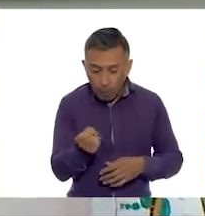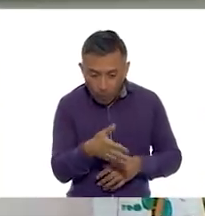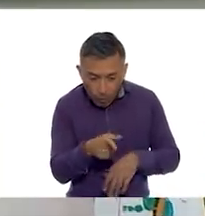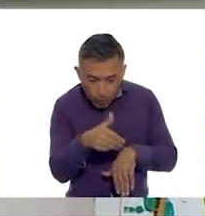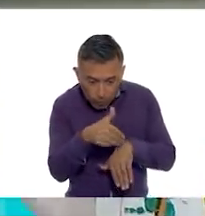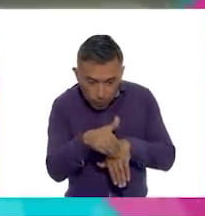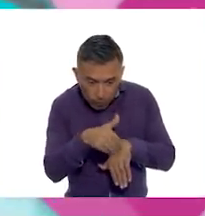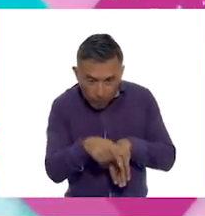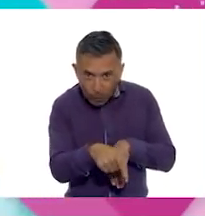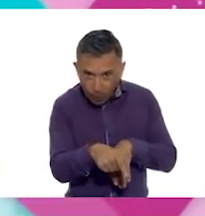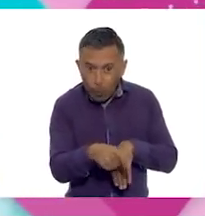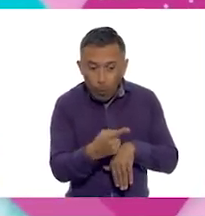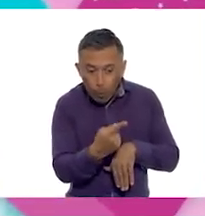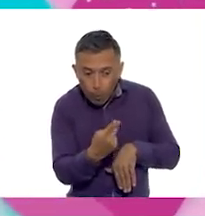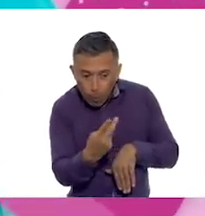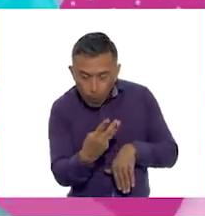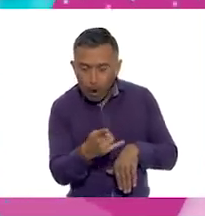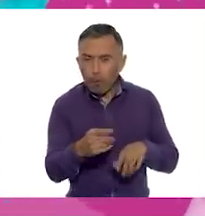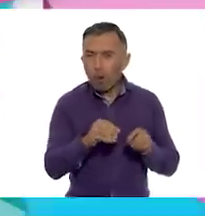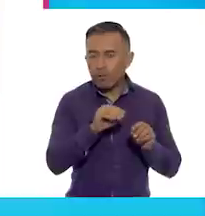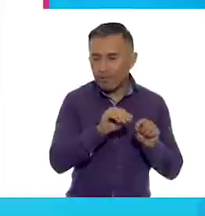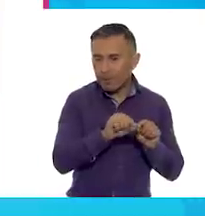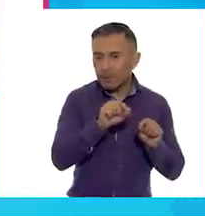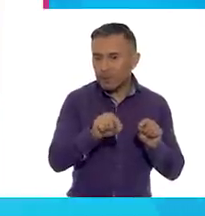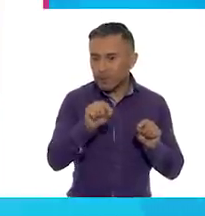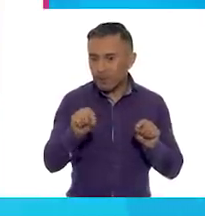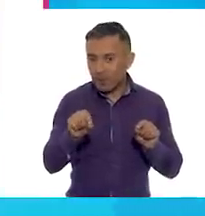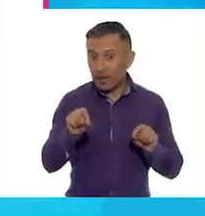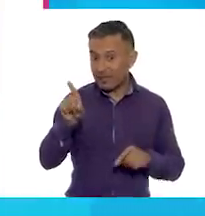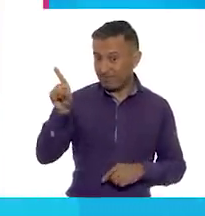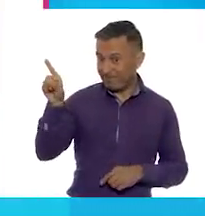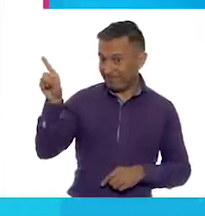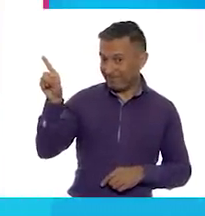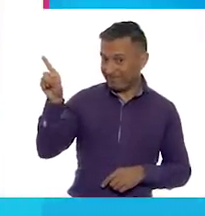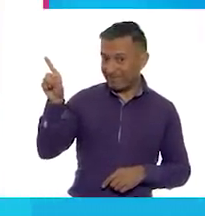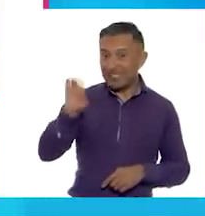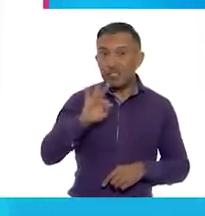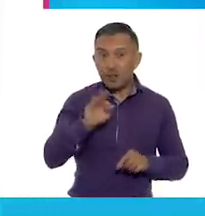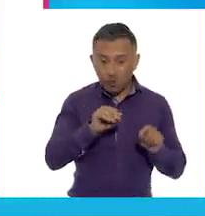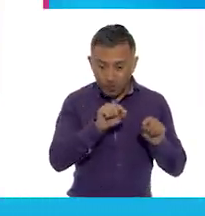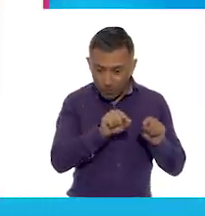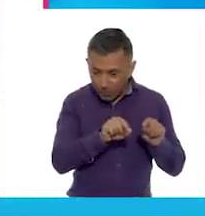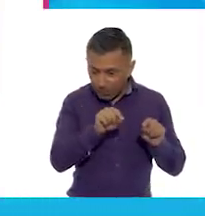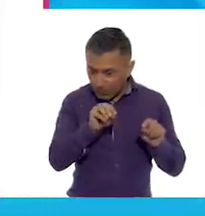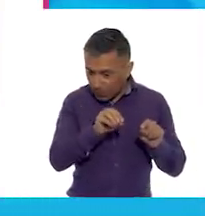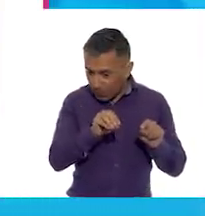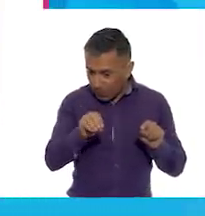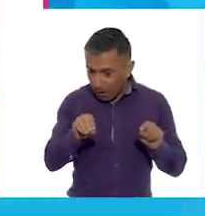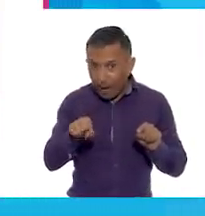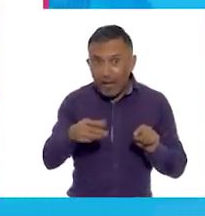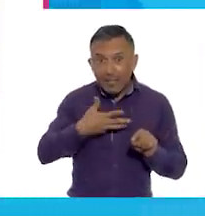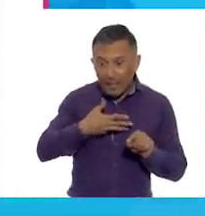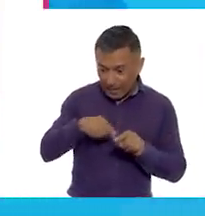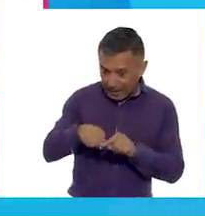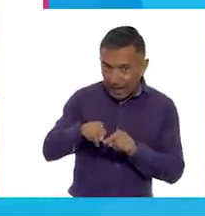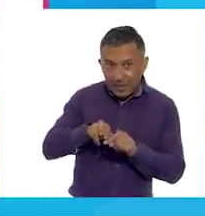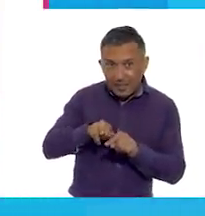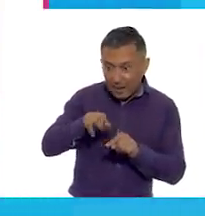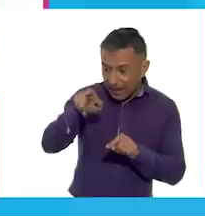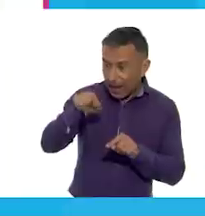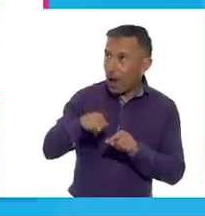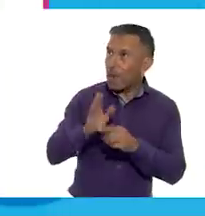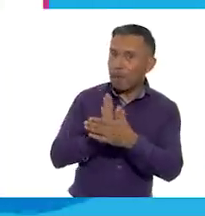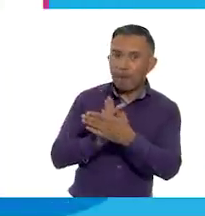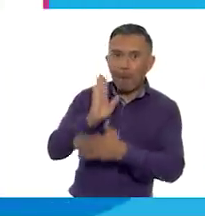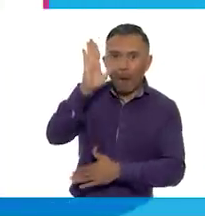casillas que indican los dados. Si en la casilla que te toca hay una escalera, subes. Pero si te toca